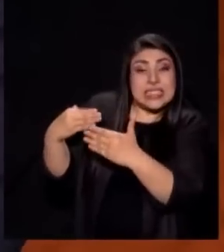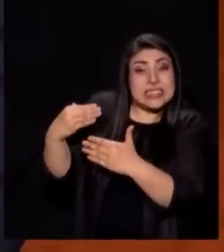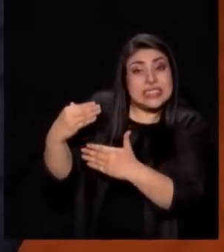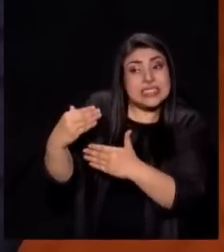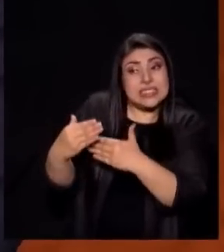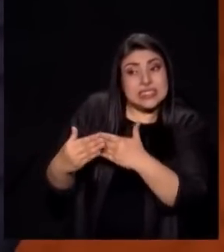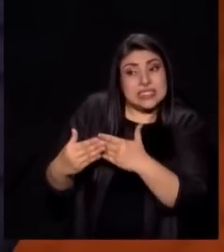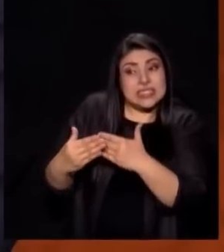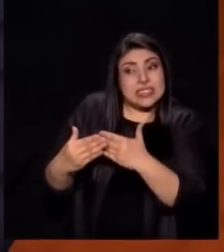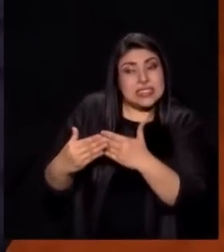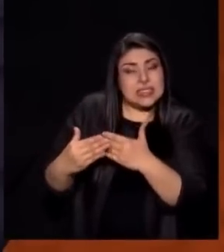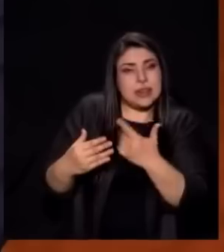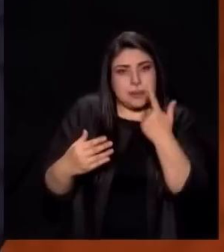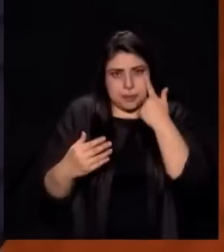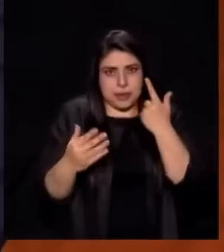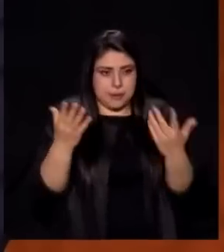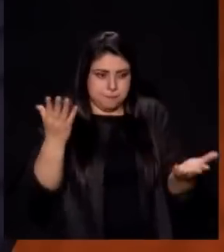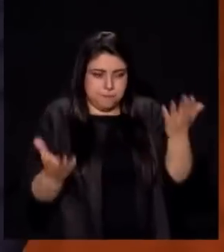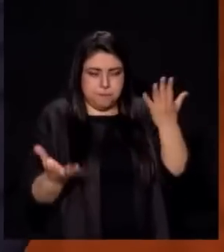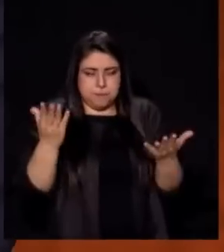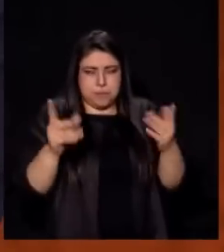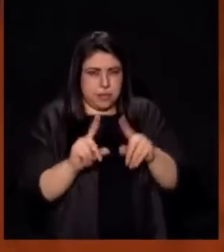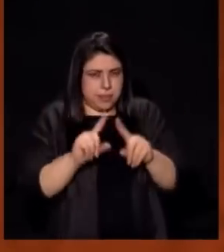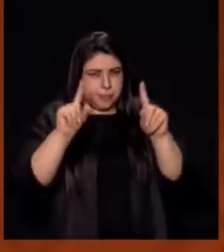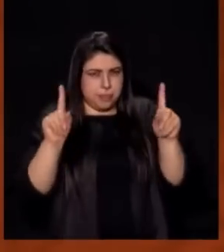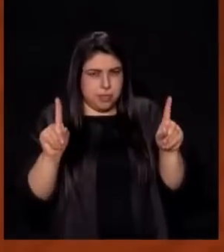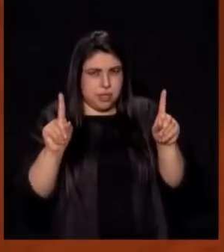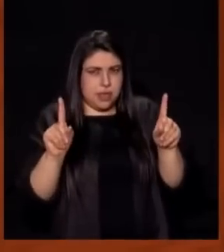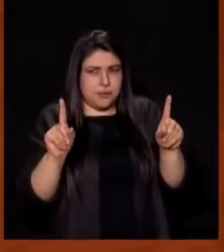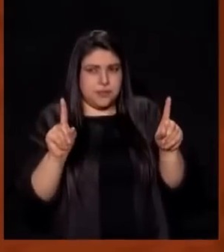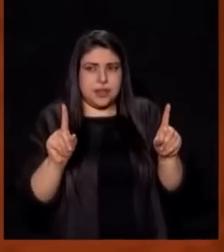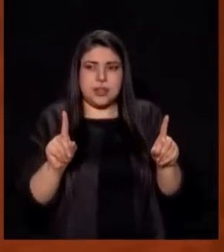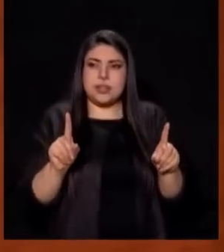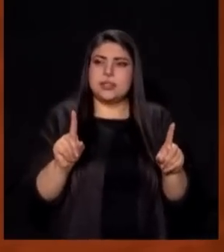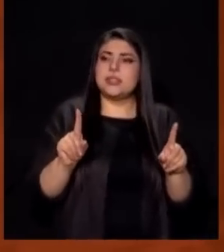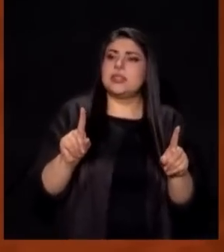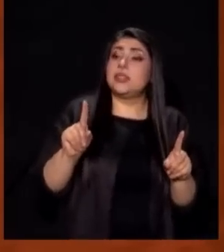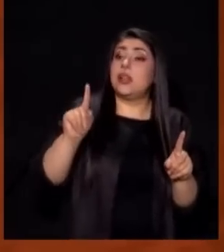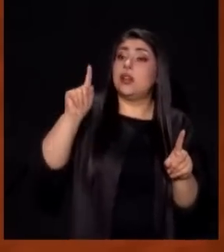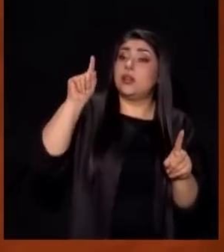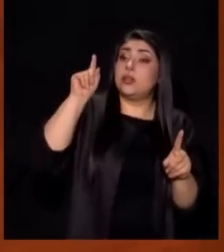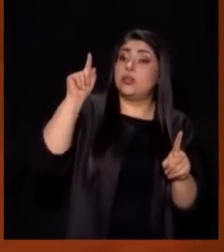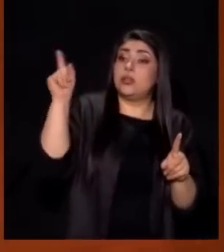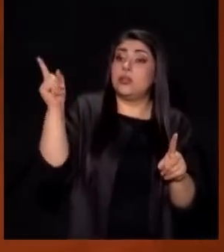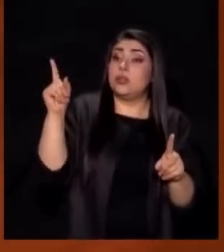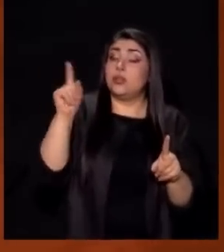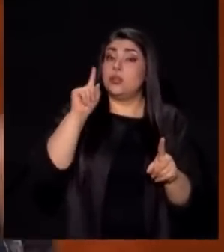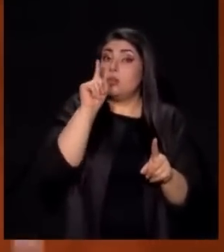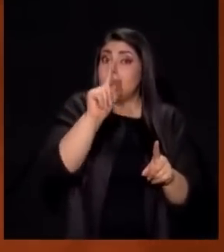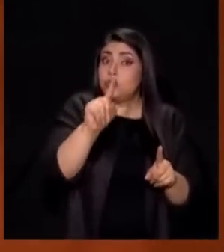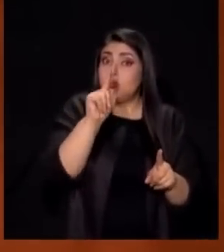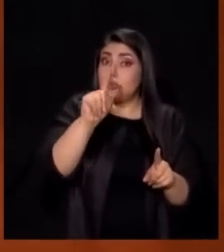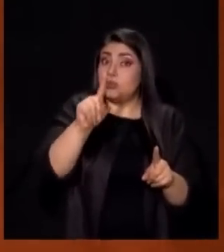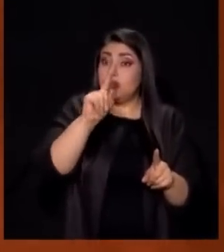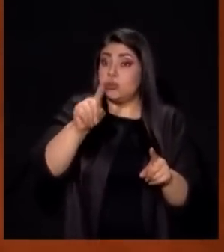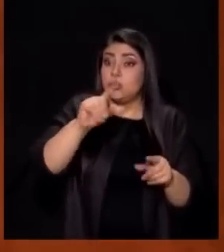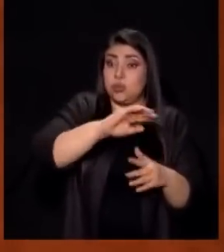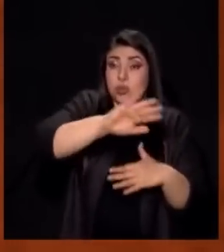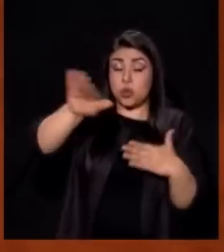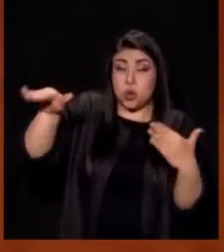Es decir No Te Asignan Como Tal Todas Te Las Reparten